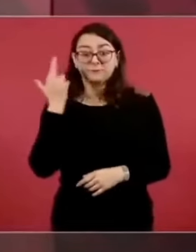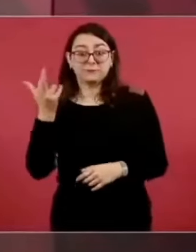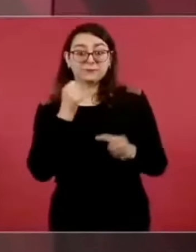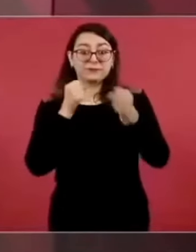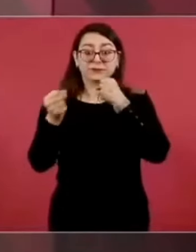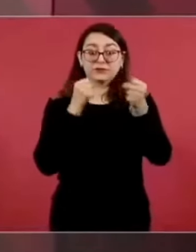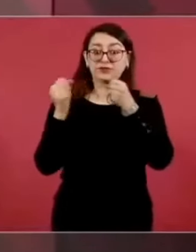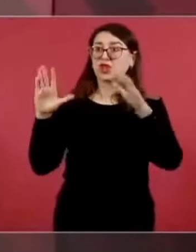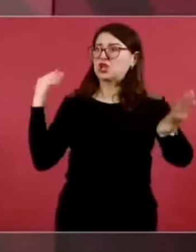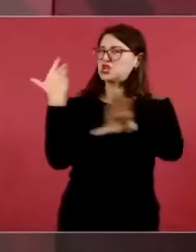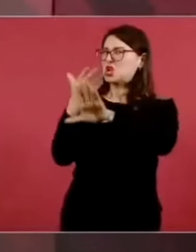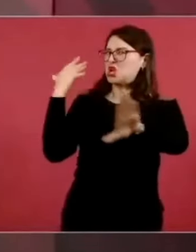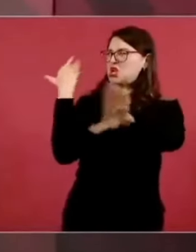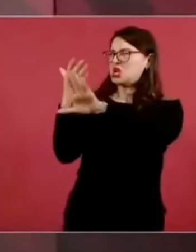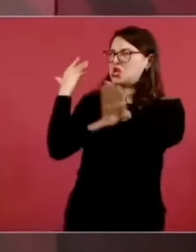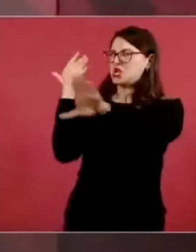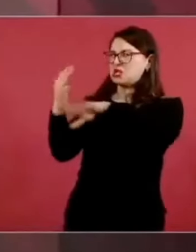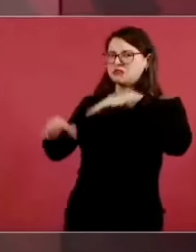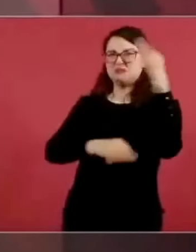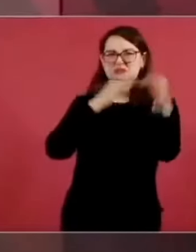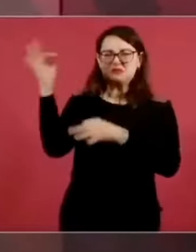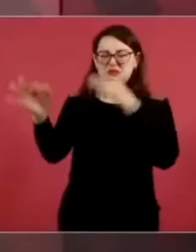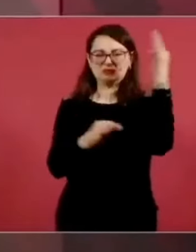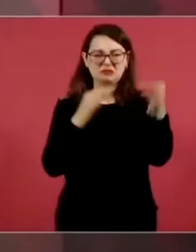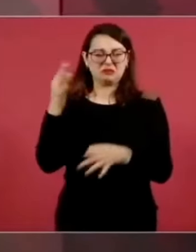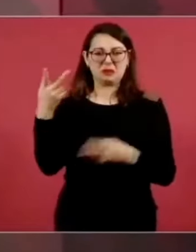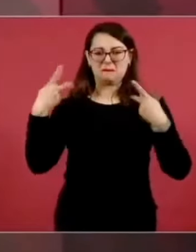con con desprecio a la gente.